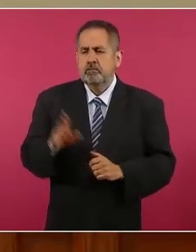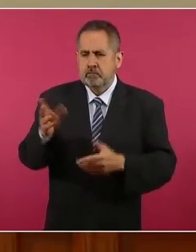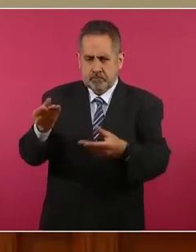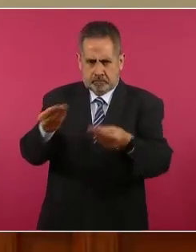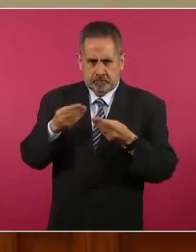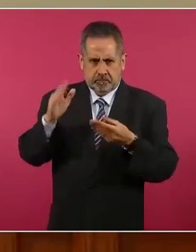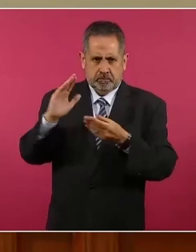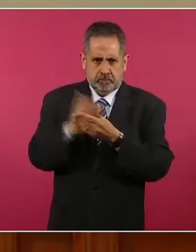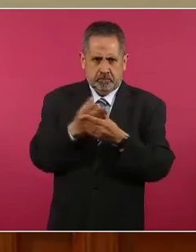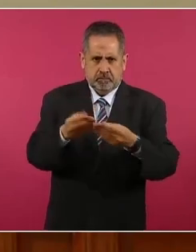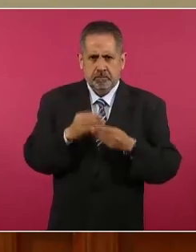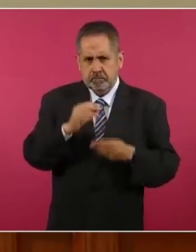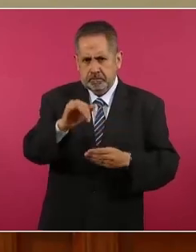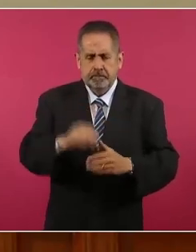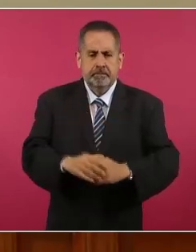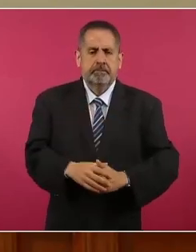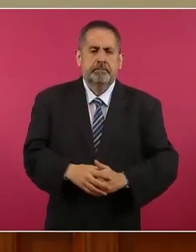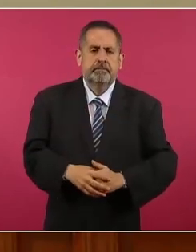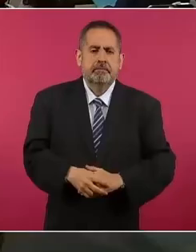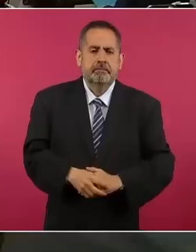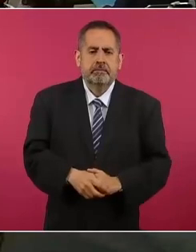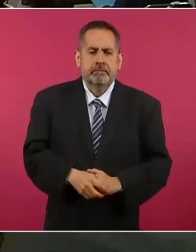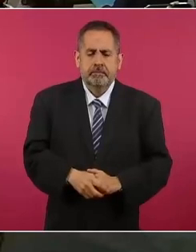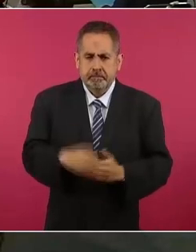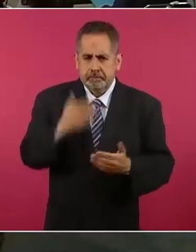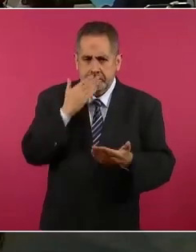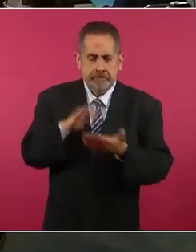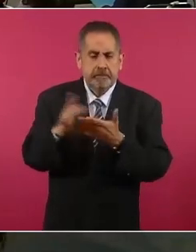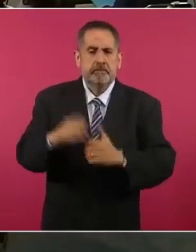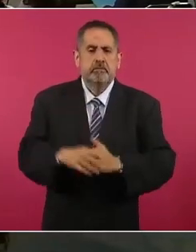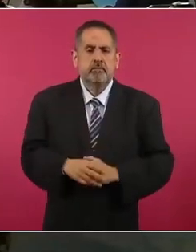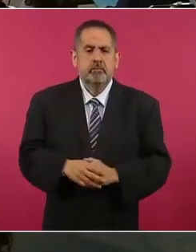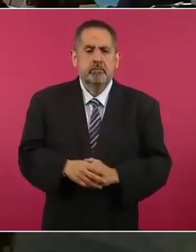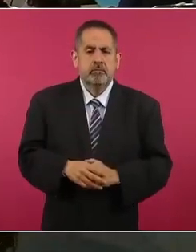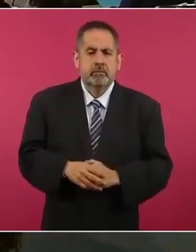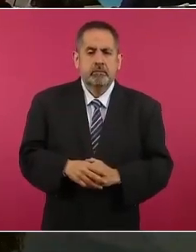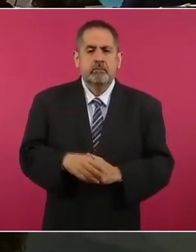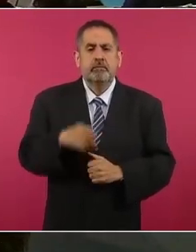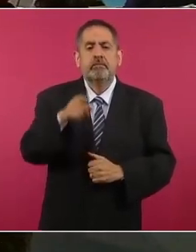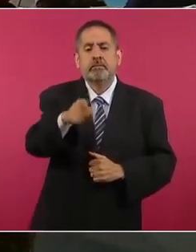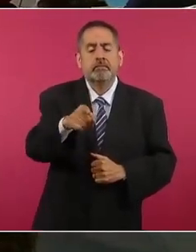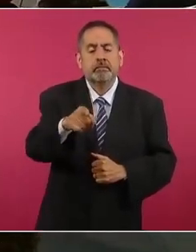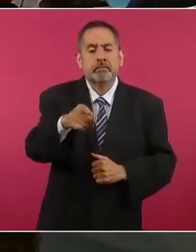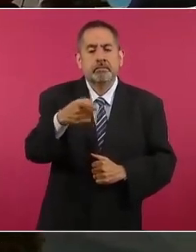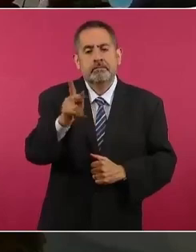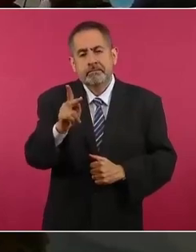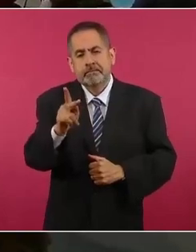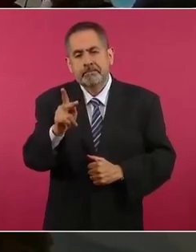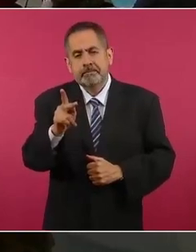eso, déjanos eso. Buen día. Muy bien. Te toca a ti, pero…